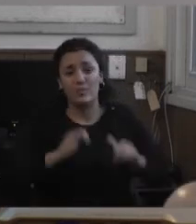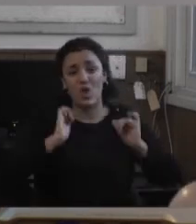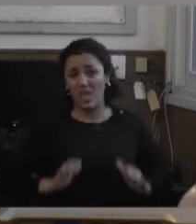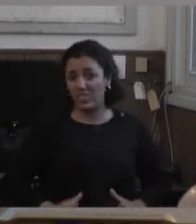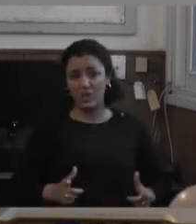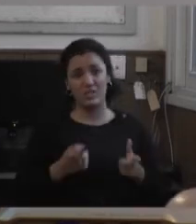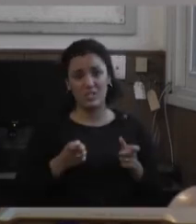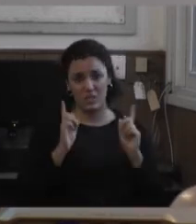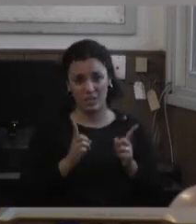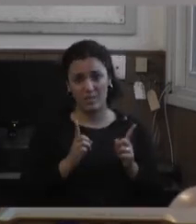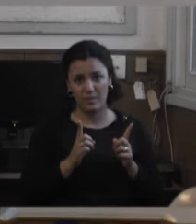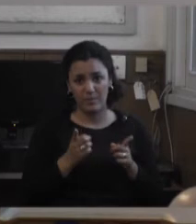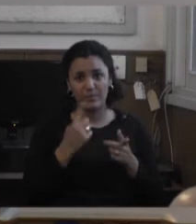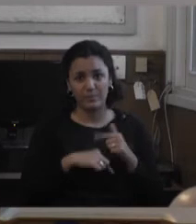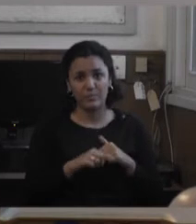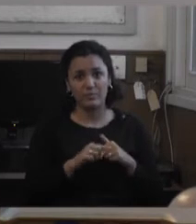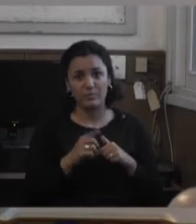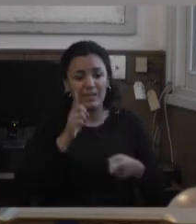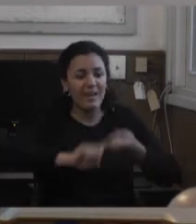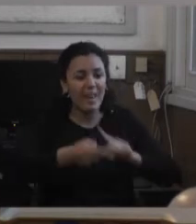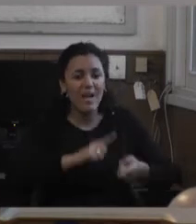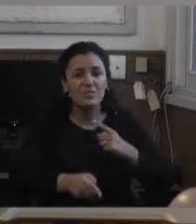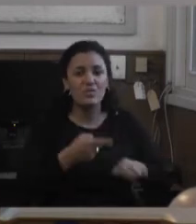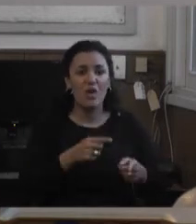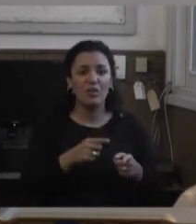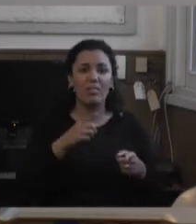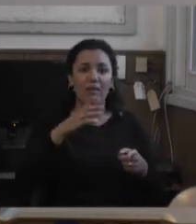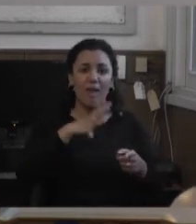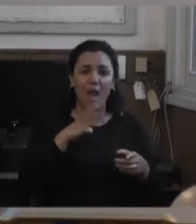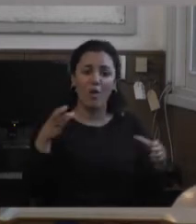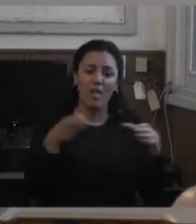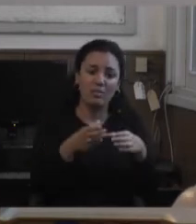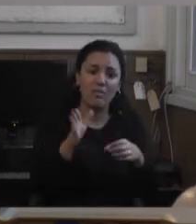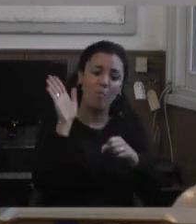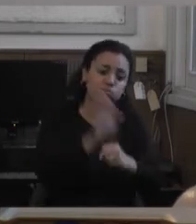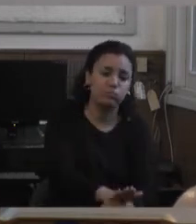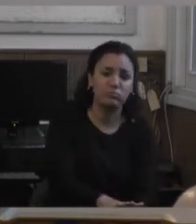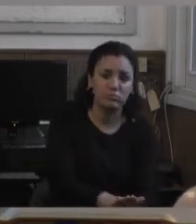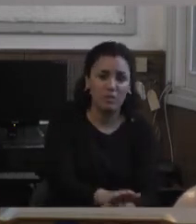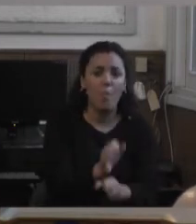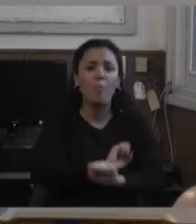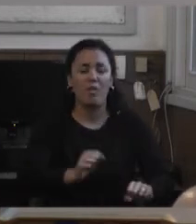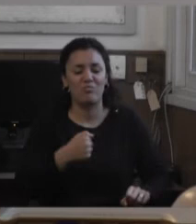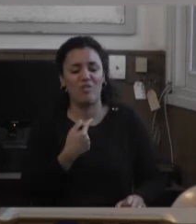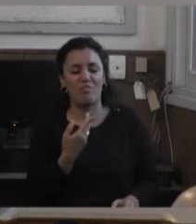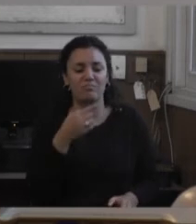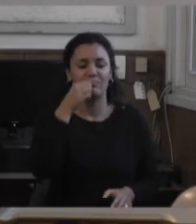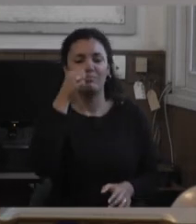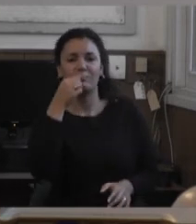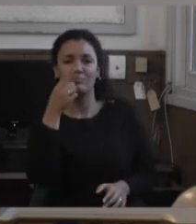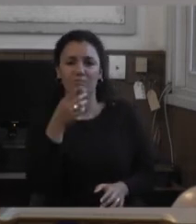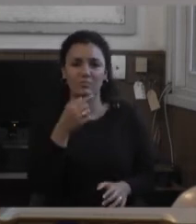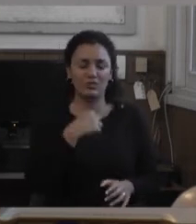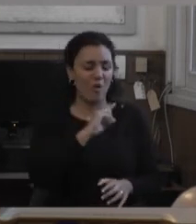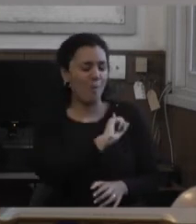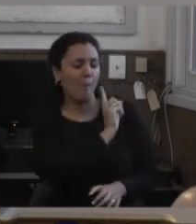relaciones de subalternidad uno puede hacer muchas cosas soberbias de poder que no